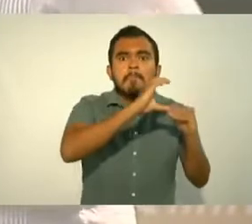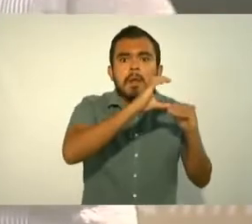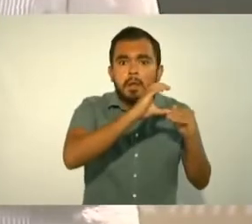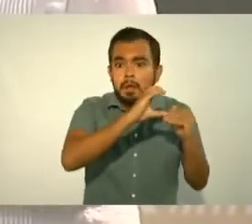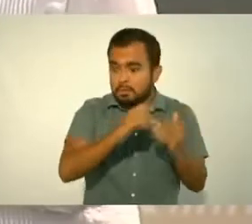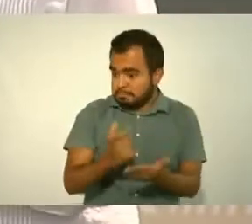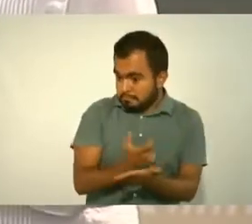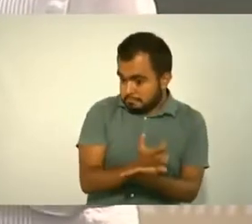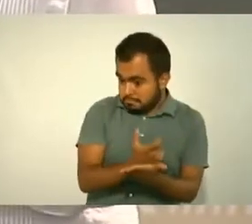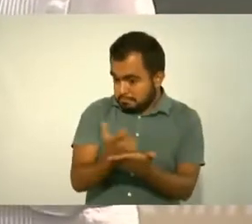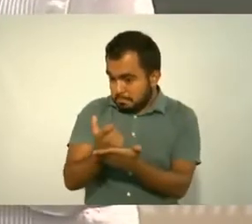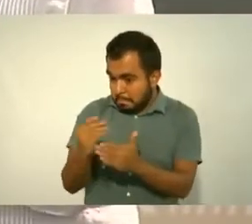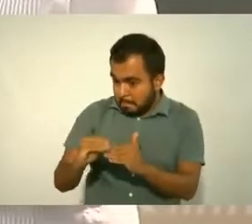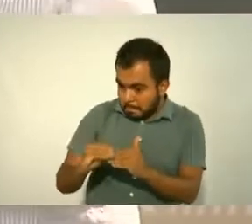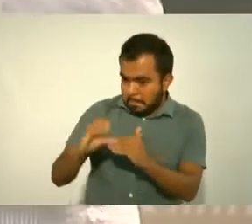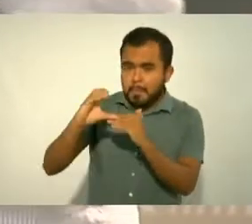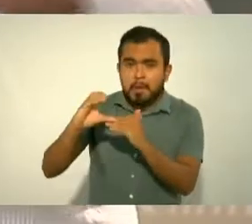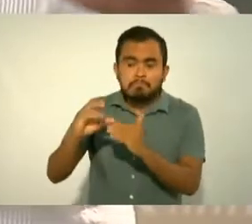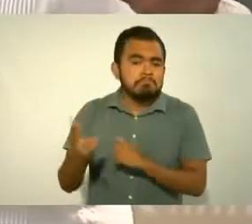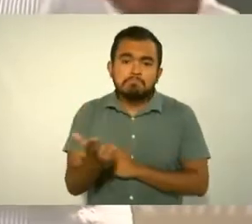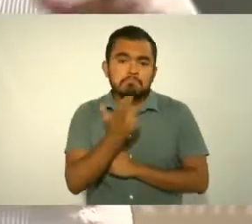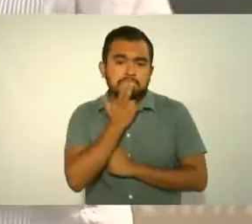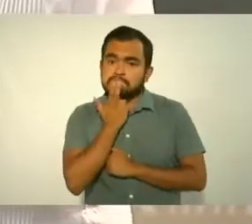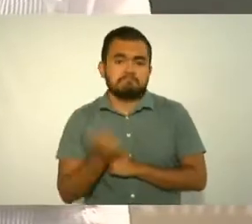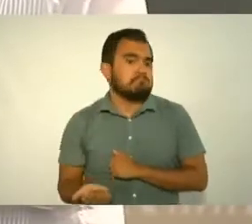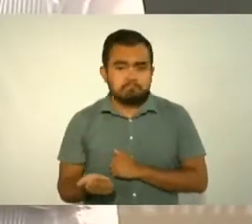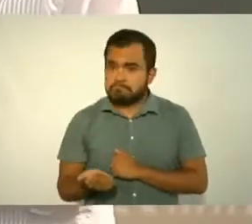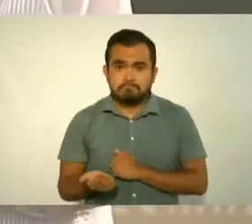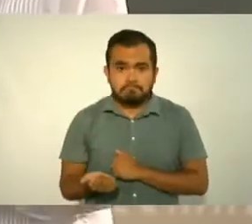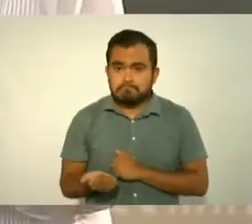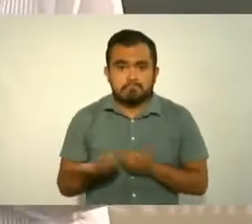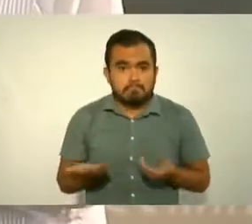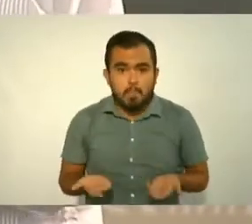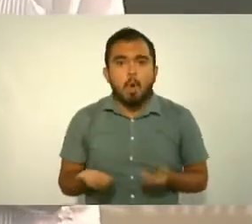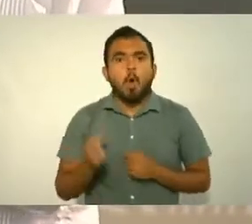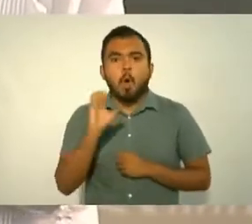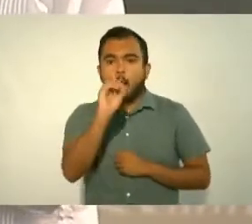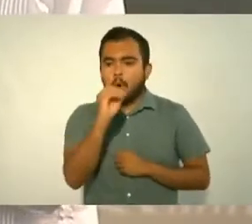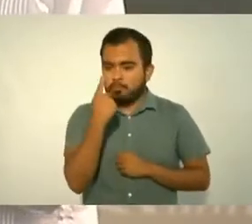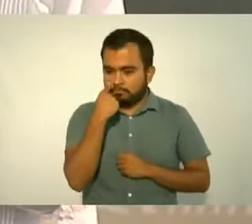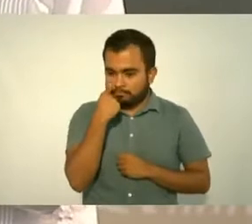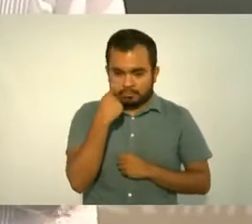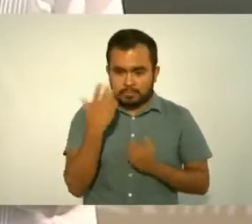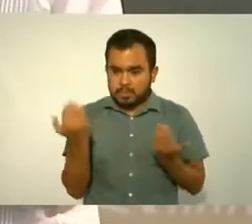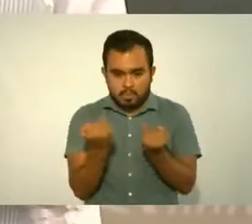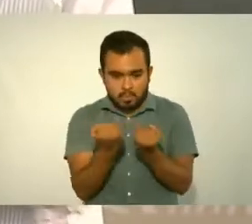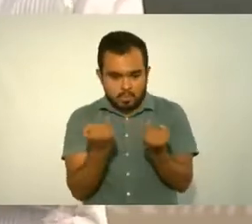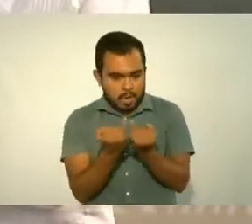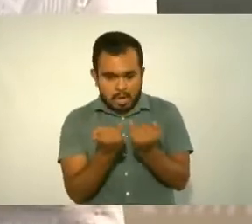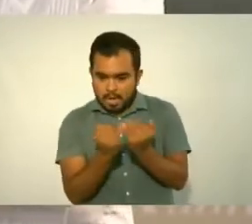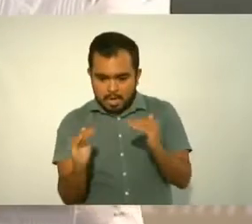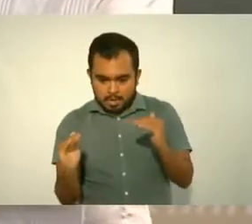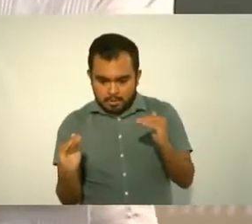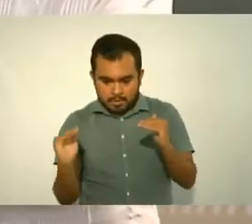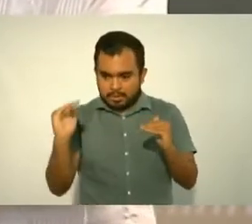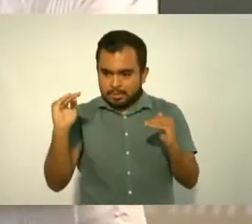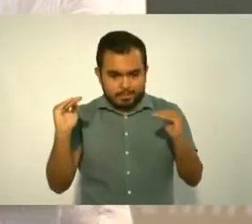o no se compensa, hay pérdida